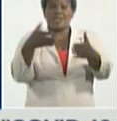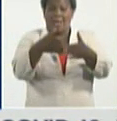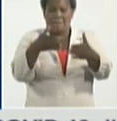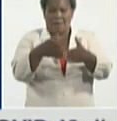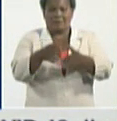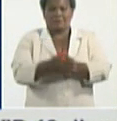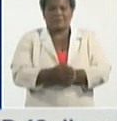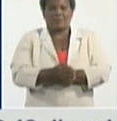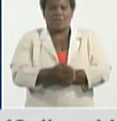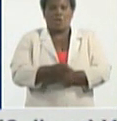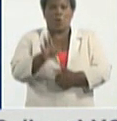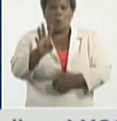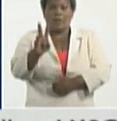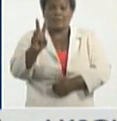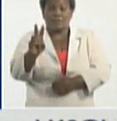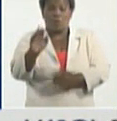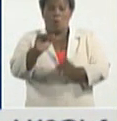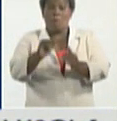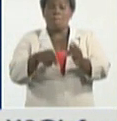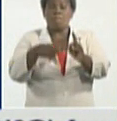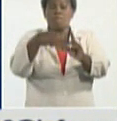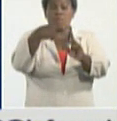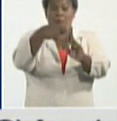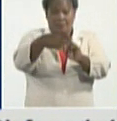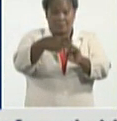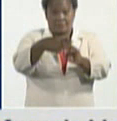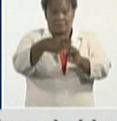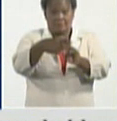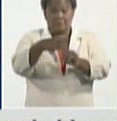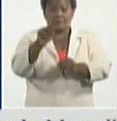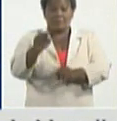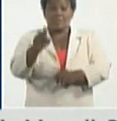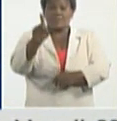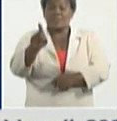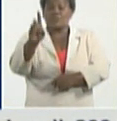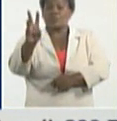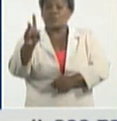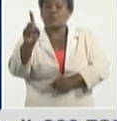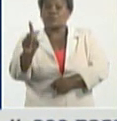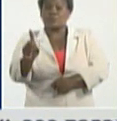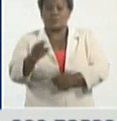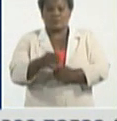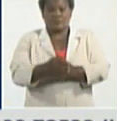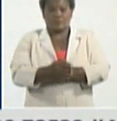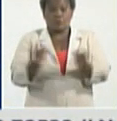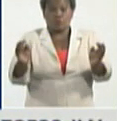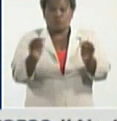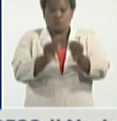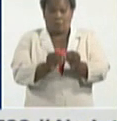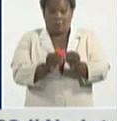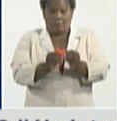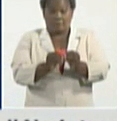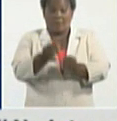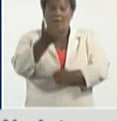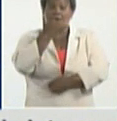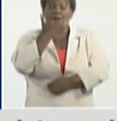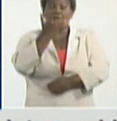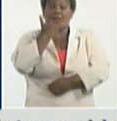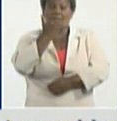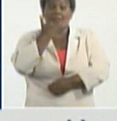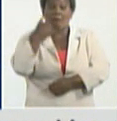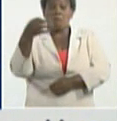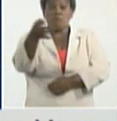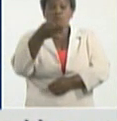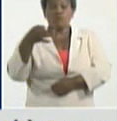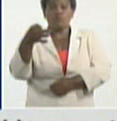42 casos más, un total de 131, que afecta fundamentalmente